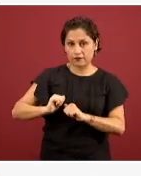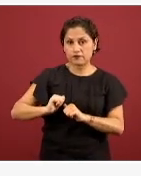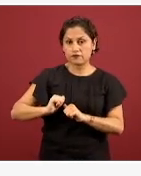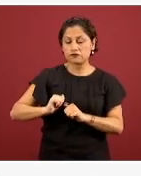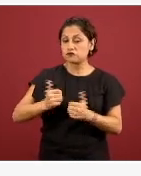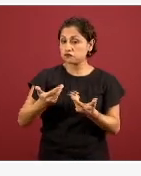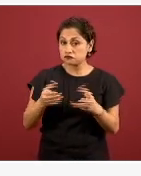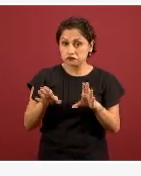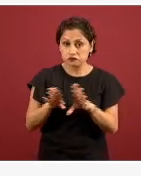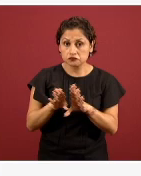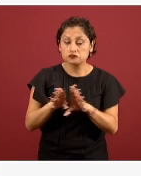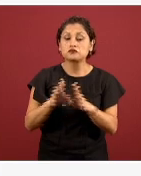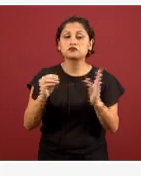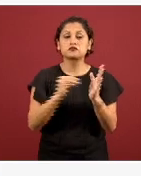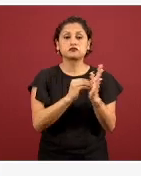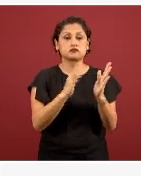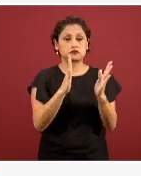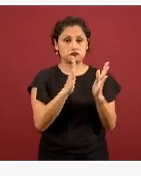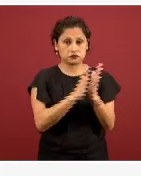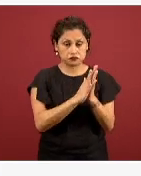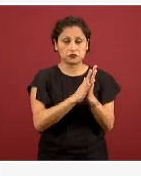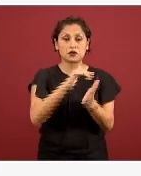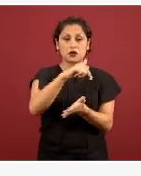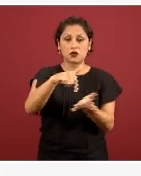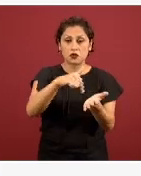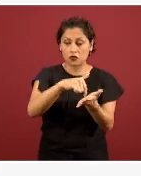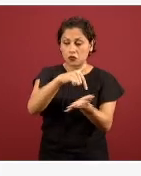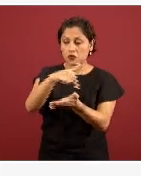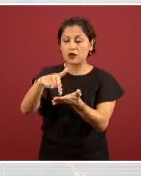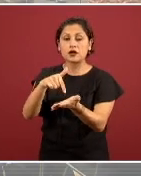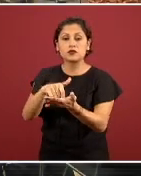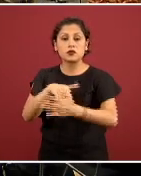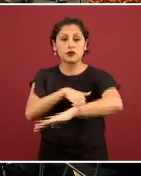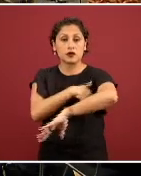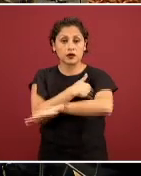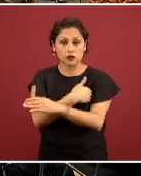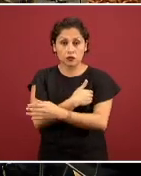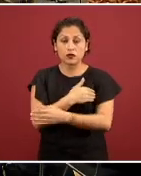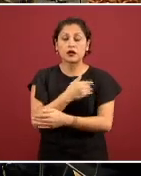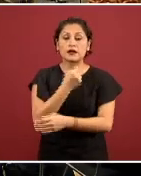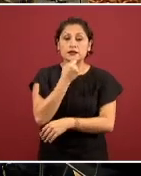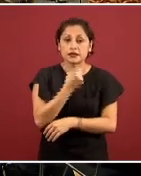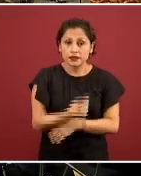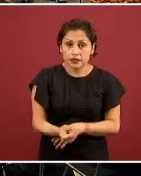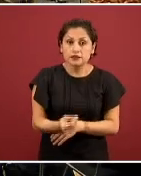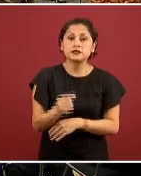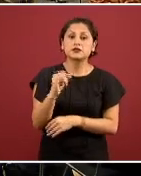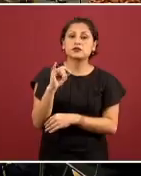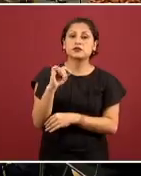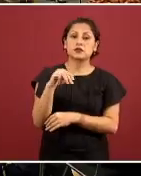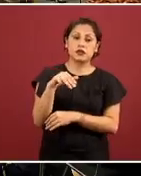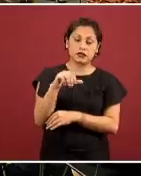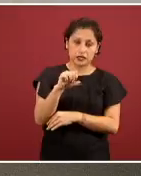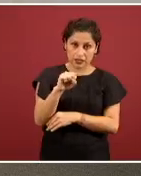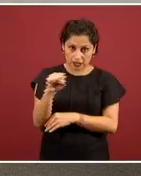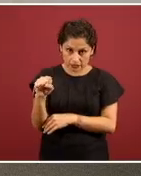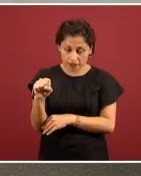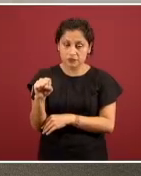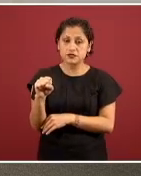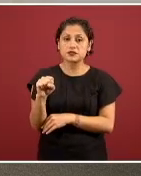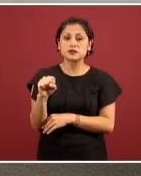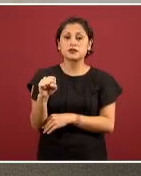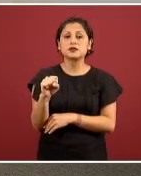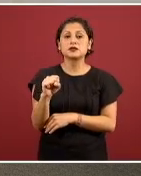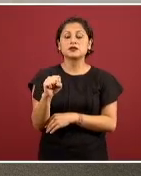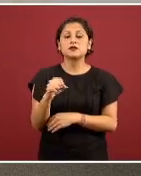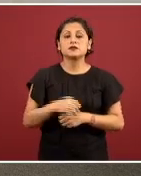particularidades que tienen esta misma base sobre las guarderías del Instituto Mexicano del Seguro Social, que tiene algunos